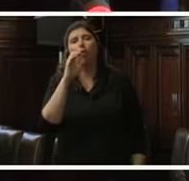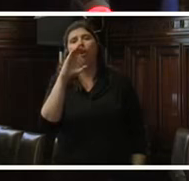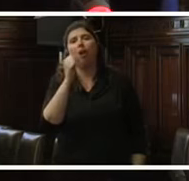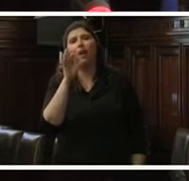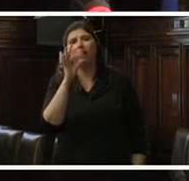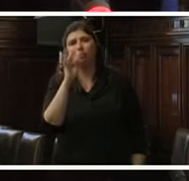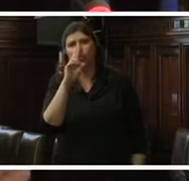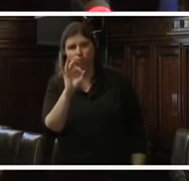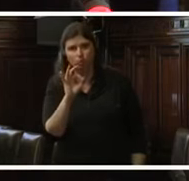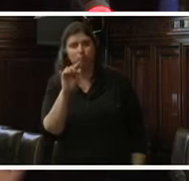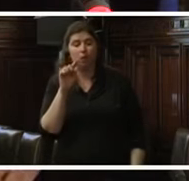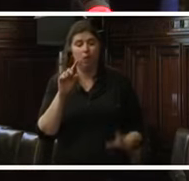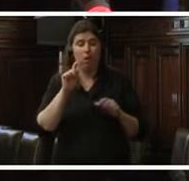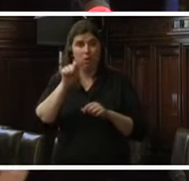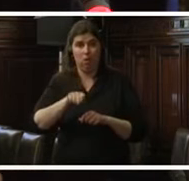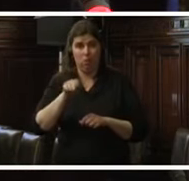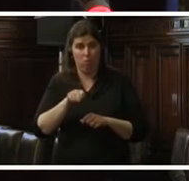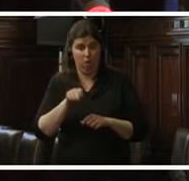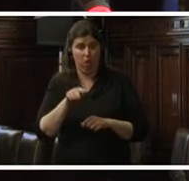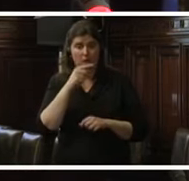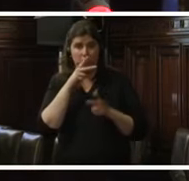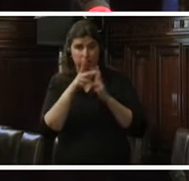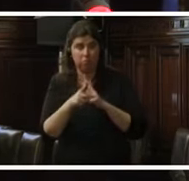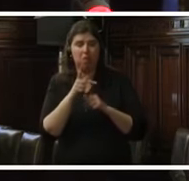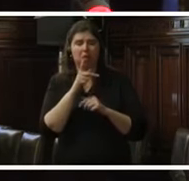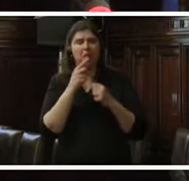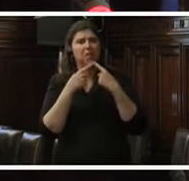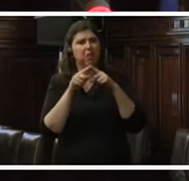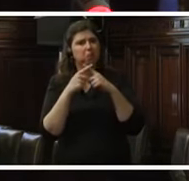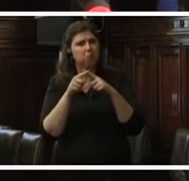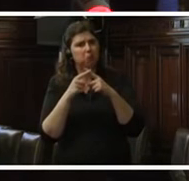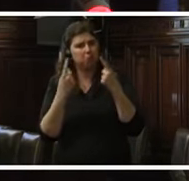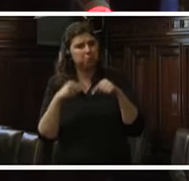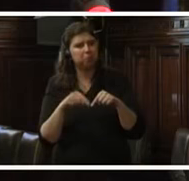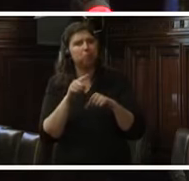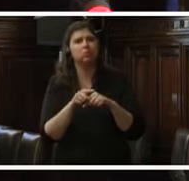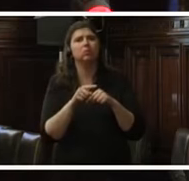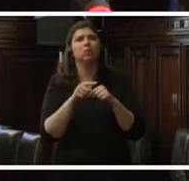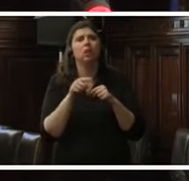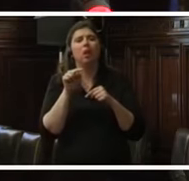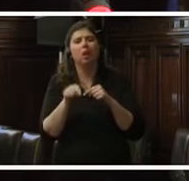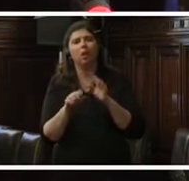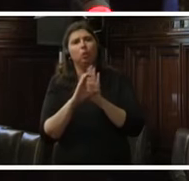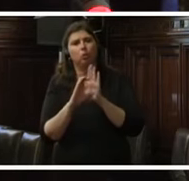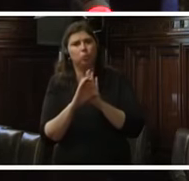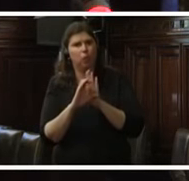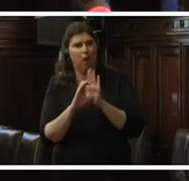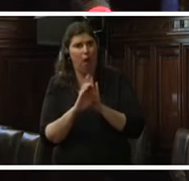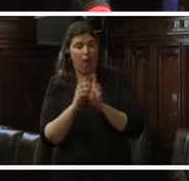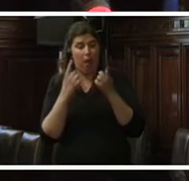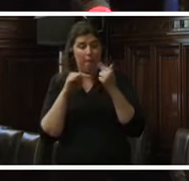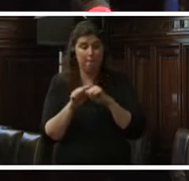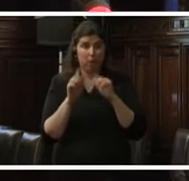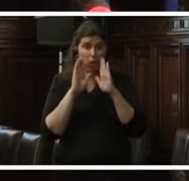Constitucional preservó, no obstante la discusión, la figura de la cosa juzgada constitucional. Pero en este